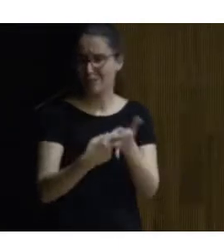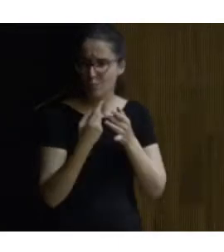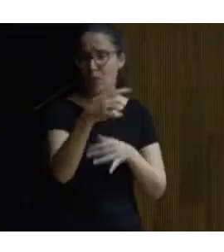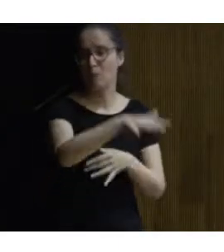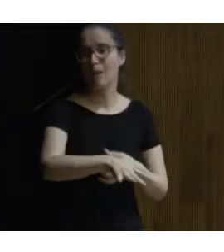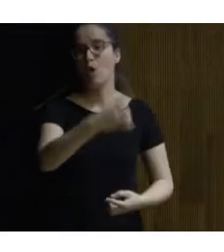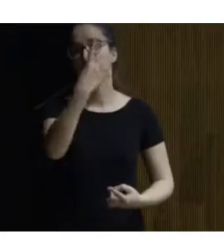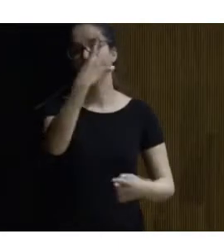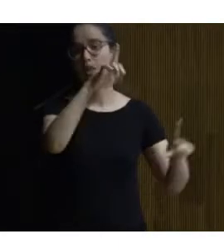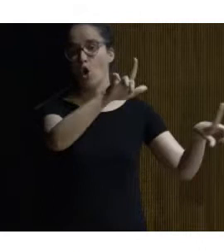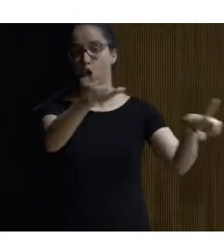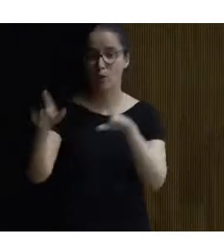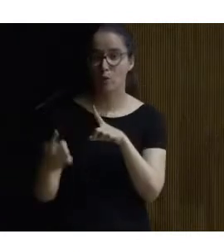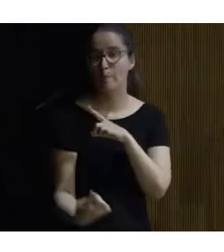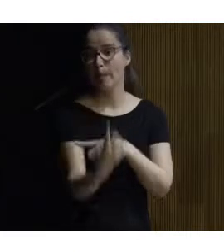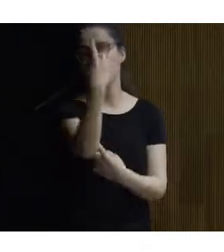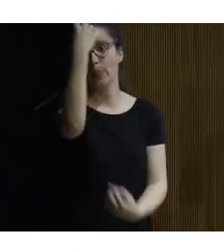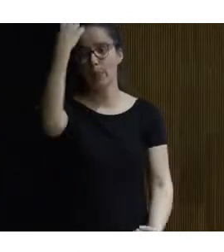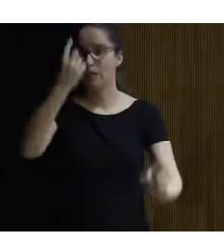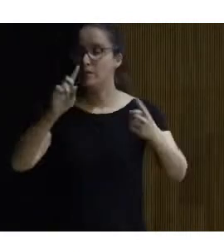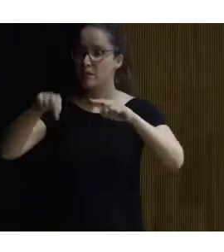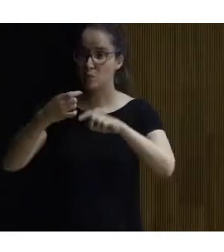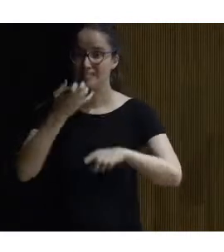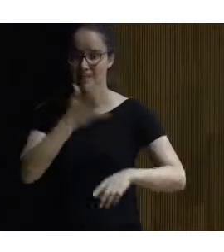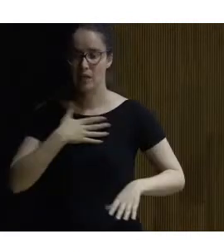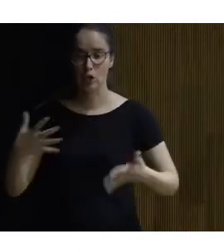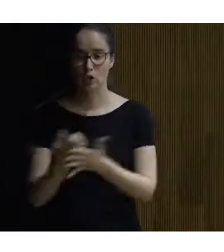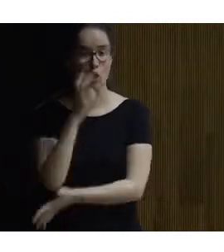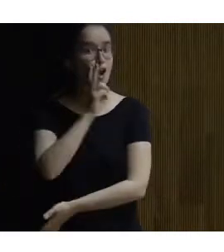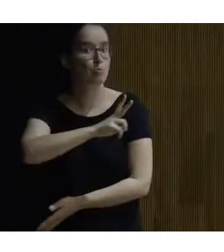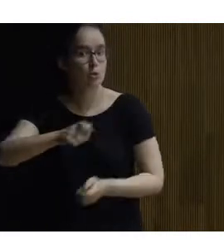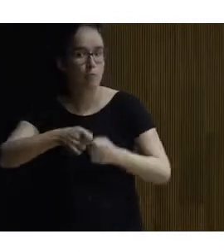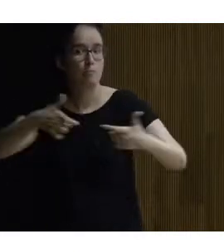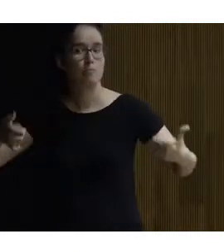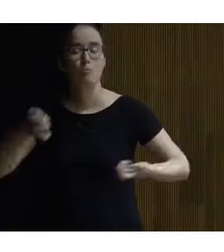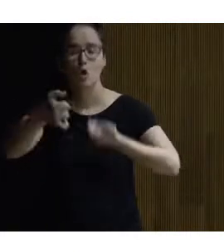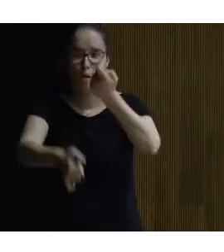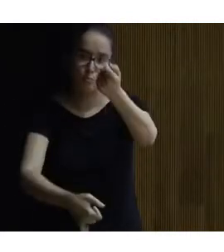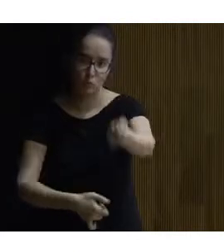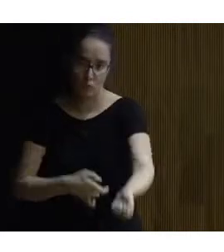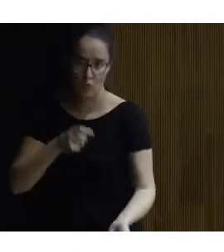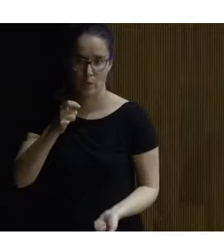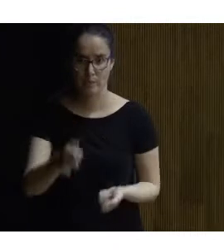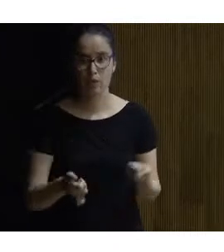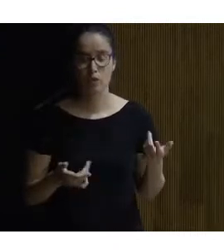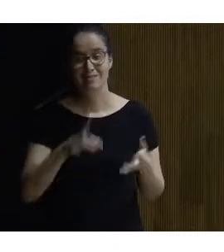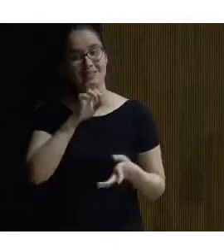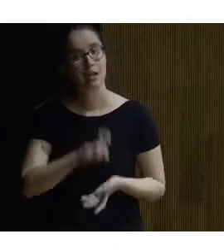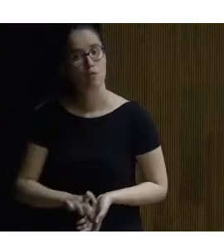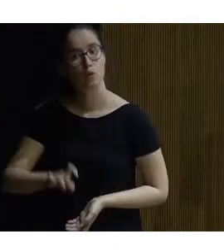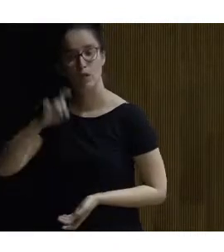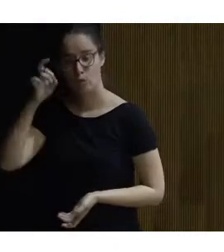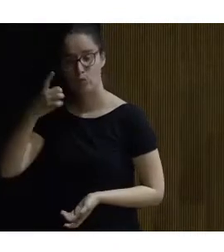muestra dentro de sus colecciones luego si quieren todo el museo es poco a poco o sea que desde la fundación